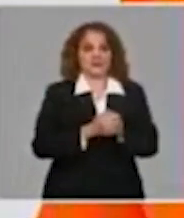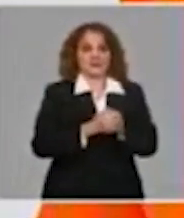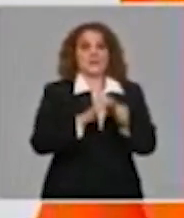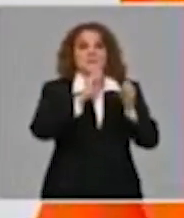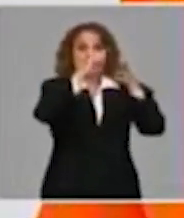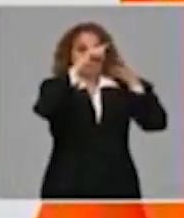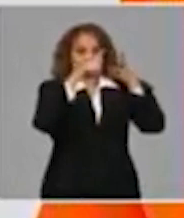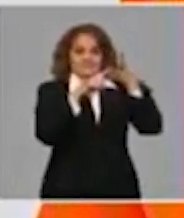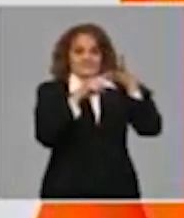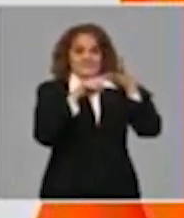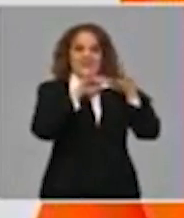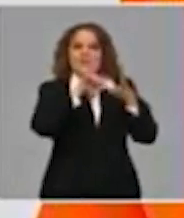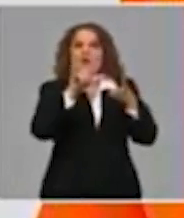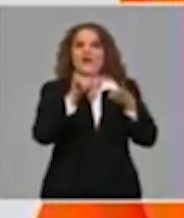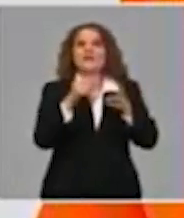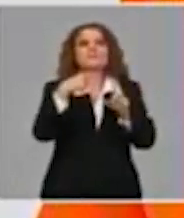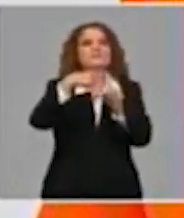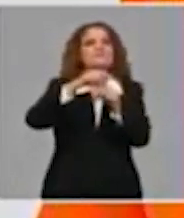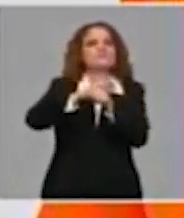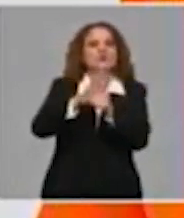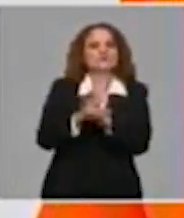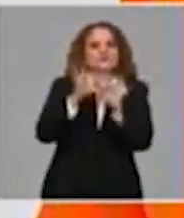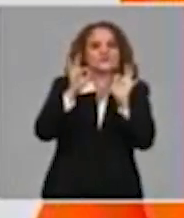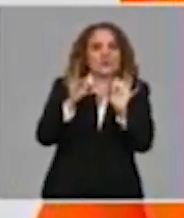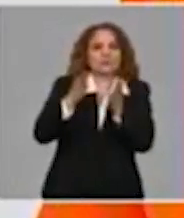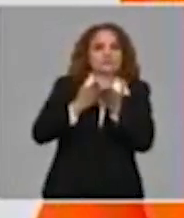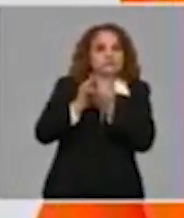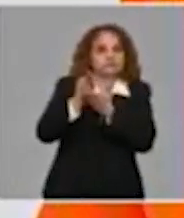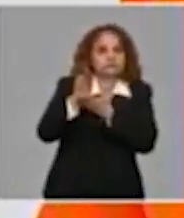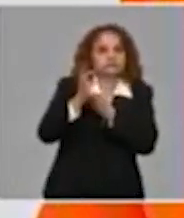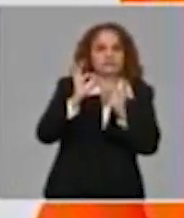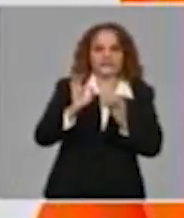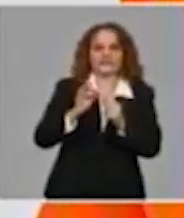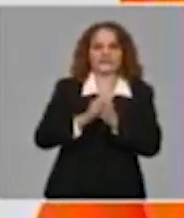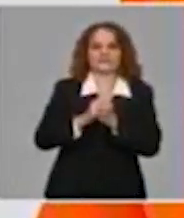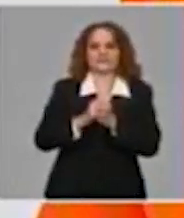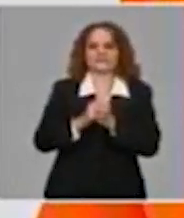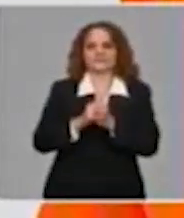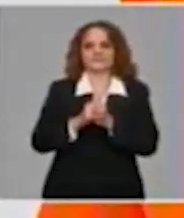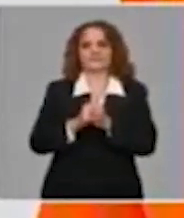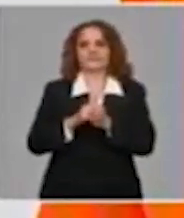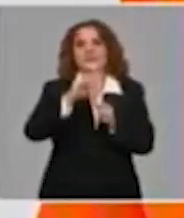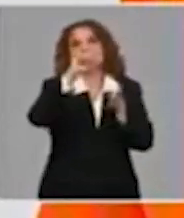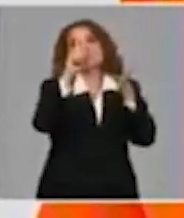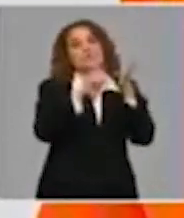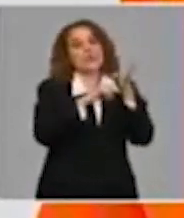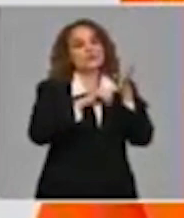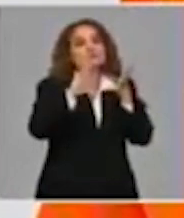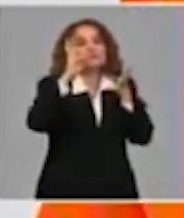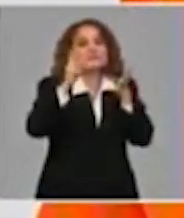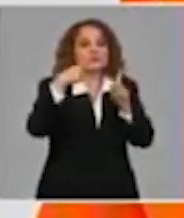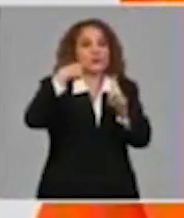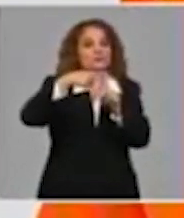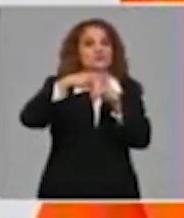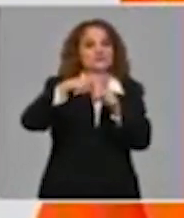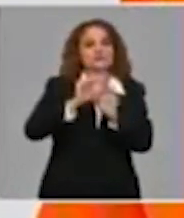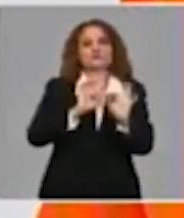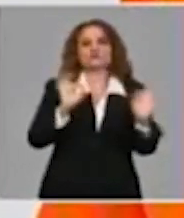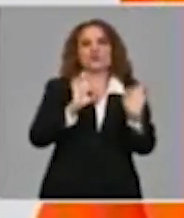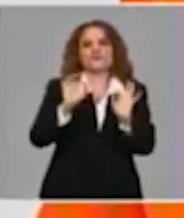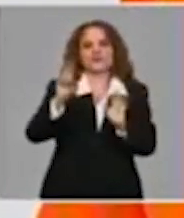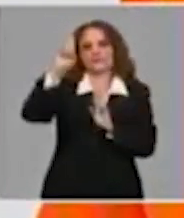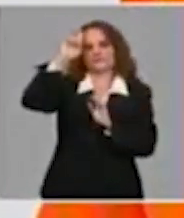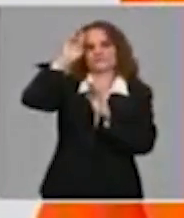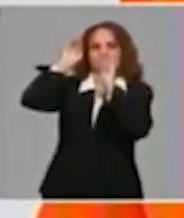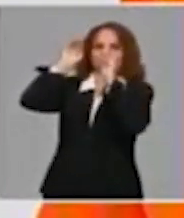activos. Y los casos activos son los casos diagnosticados que se encuentran ingresados. Y ese sí habla siempre de